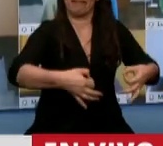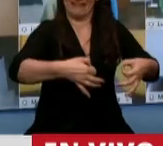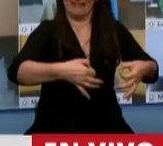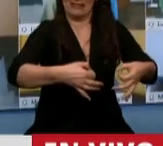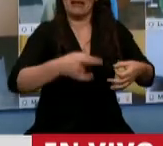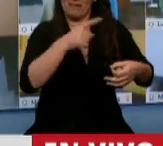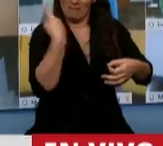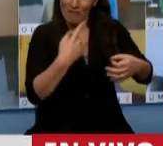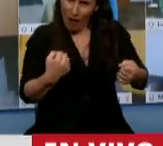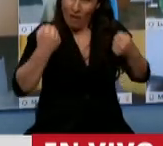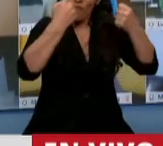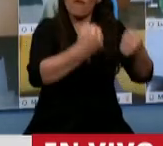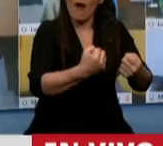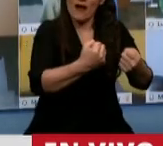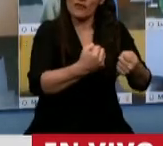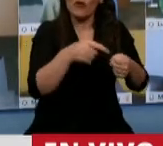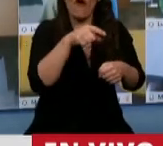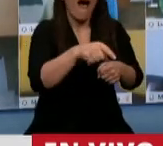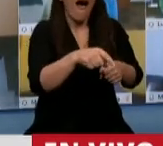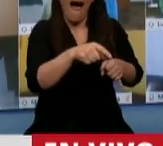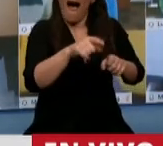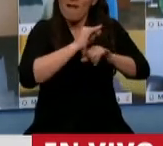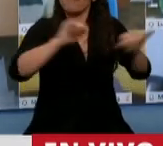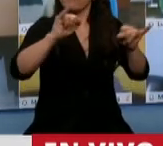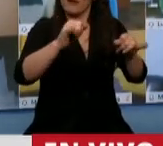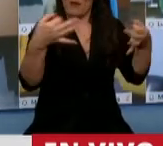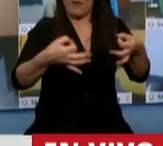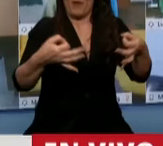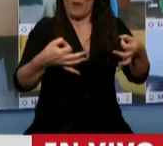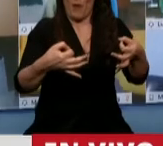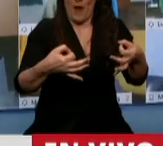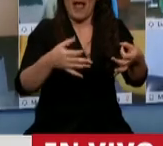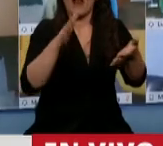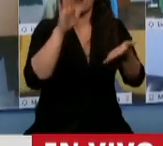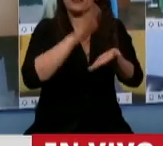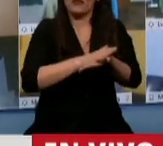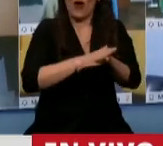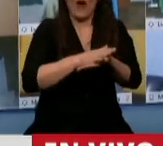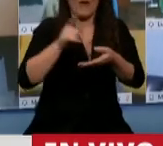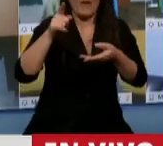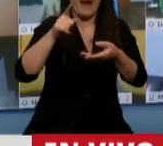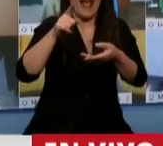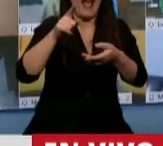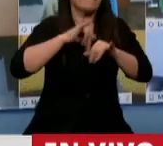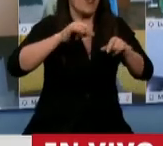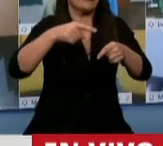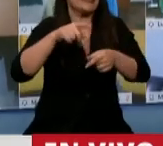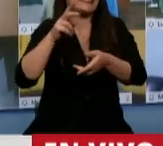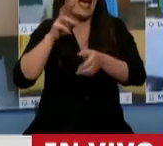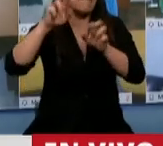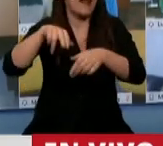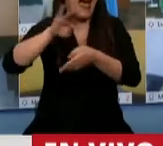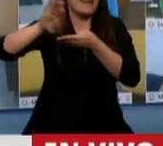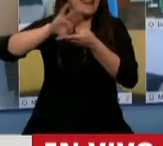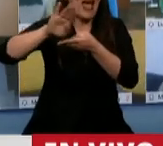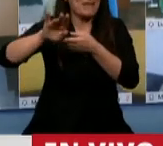Y que frente a esta buena noticia que nosotros hemos tenido, que es de la reestructuración de la deuda y que nos vamos a alejar